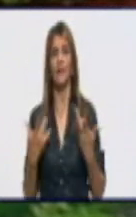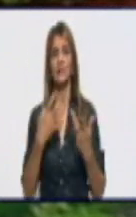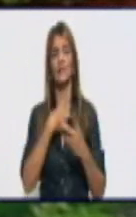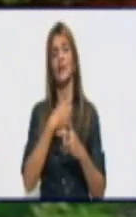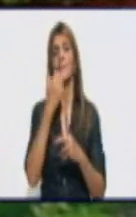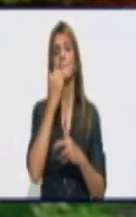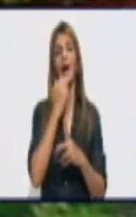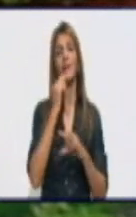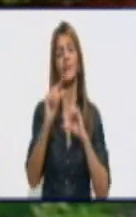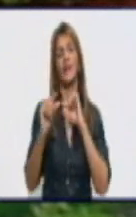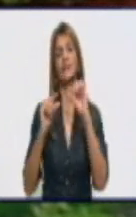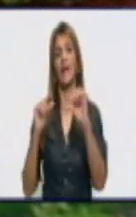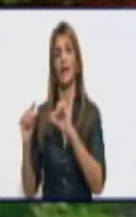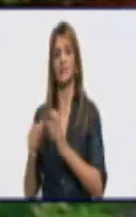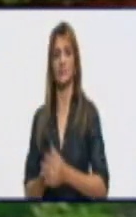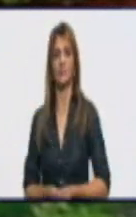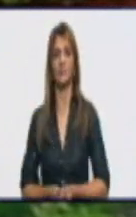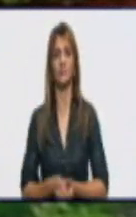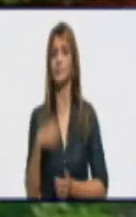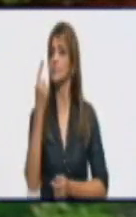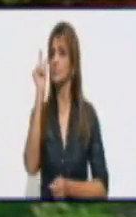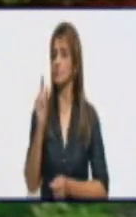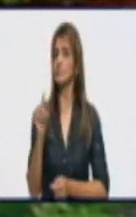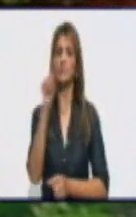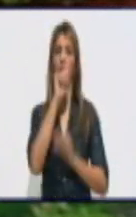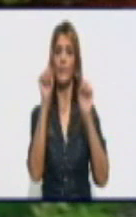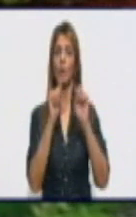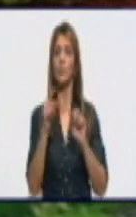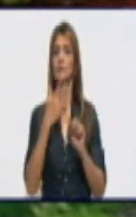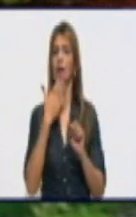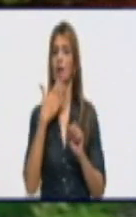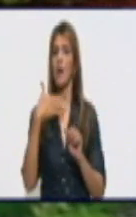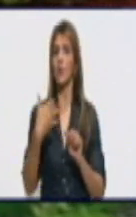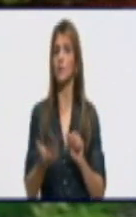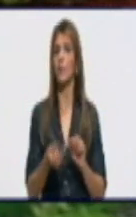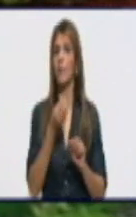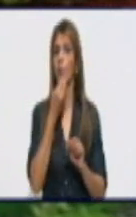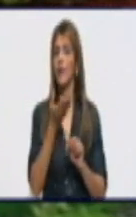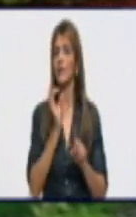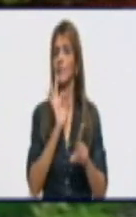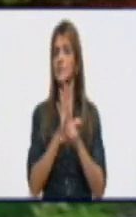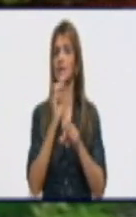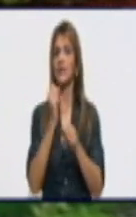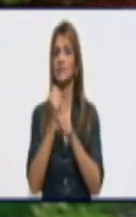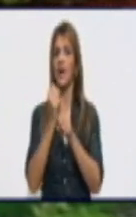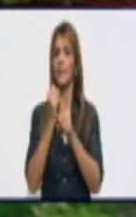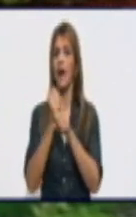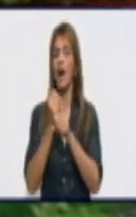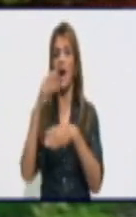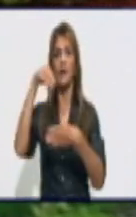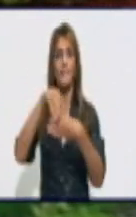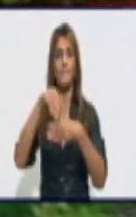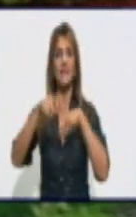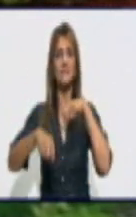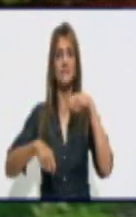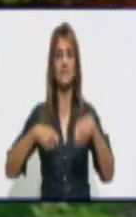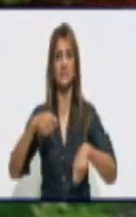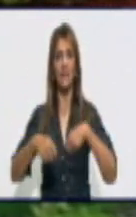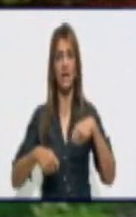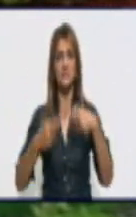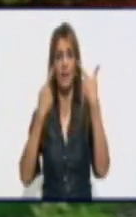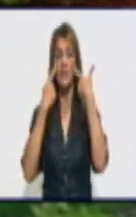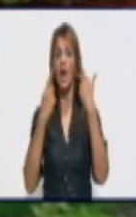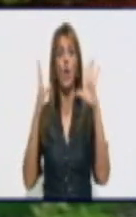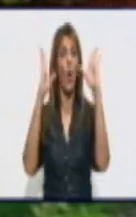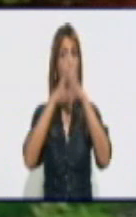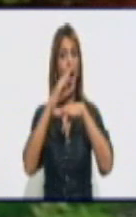detalles. El televidente que me pregunta que cuándo pueden comenzar a trabajar los bicitaxis. Mire, no hay cambio en las